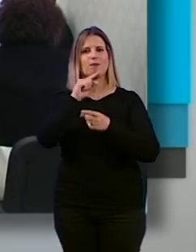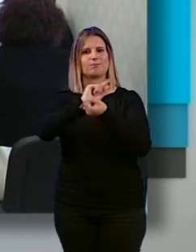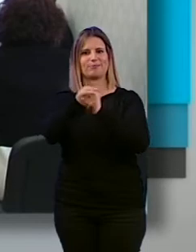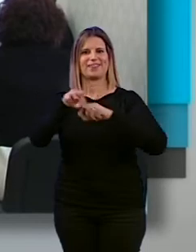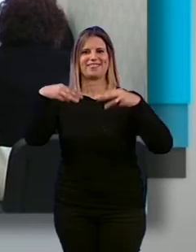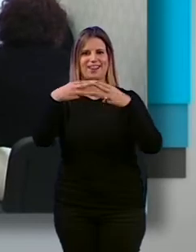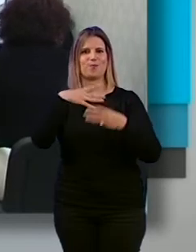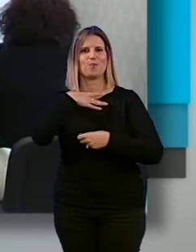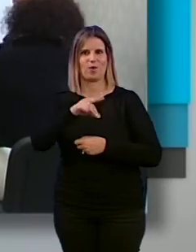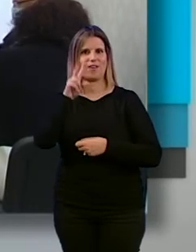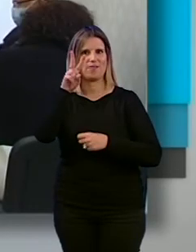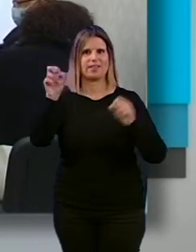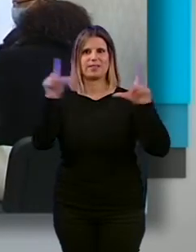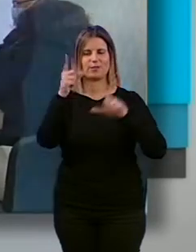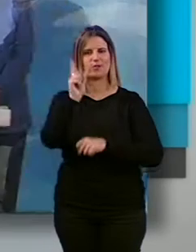ha asegurado.